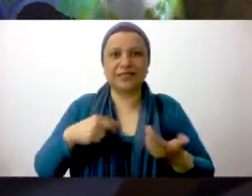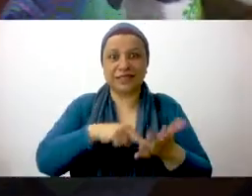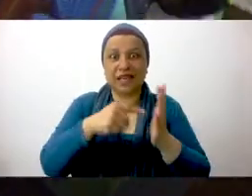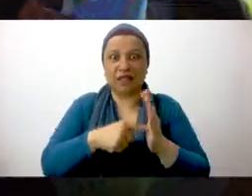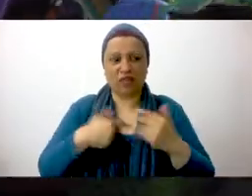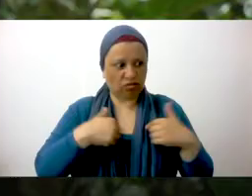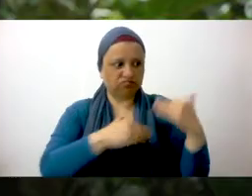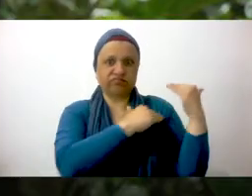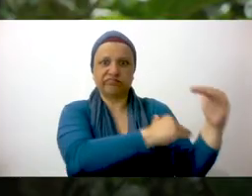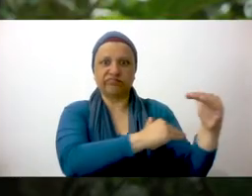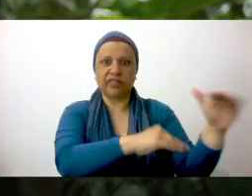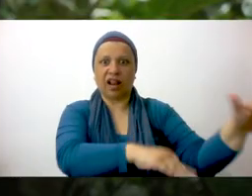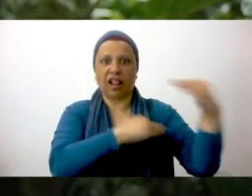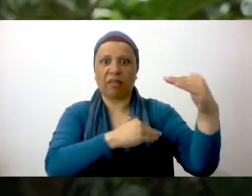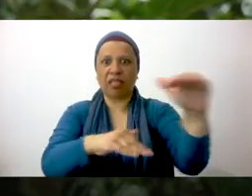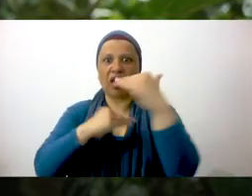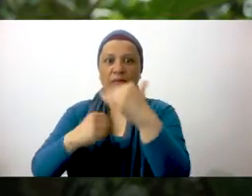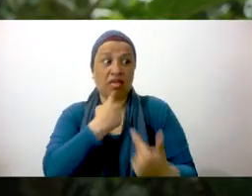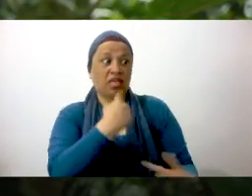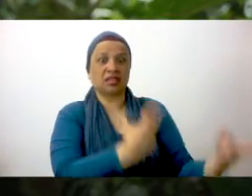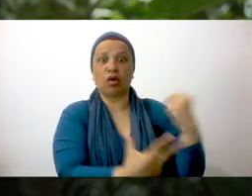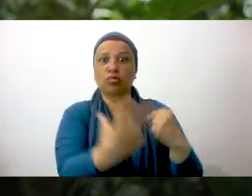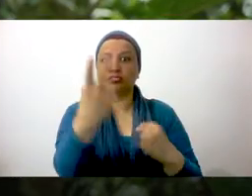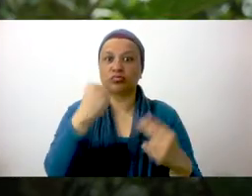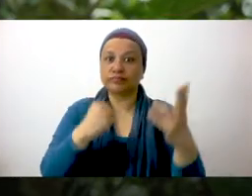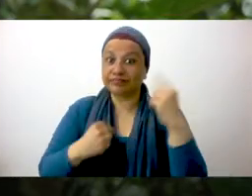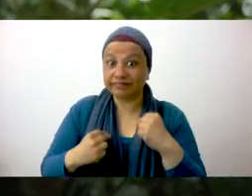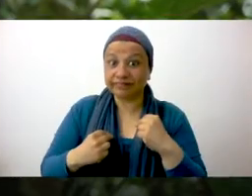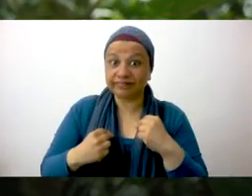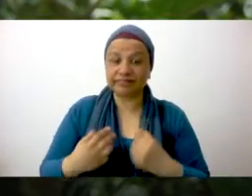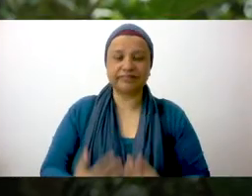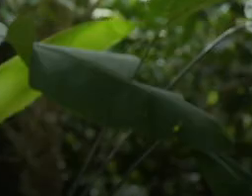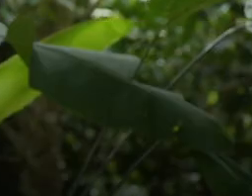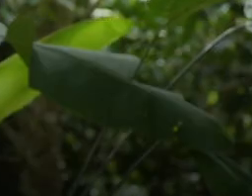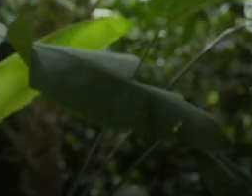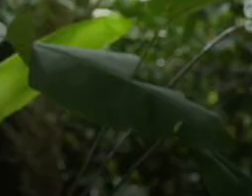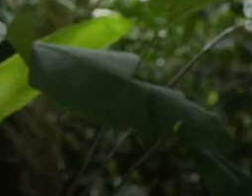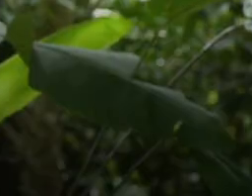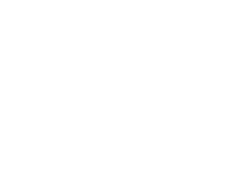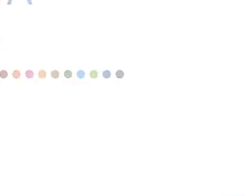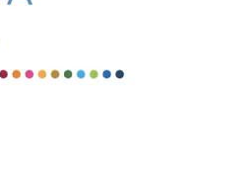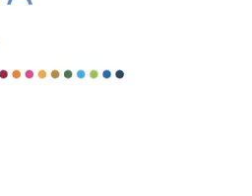cosas que yo quiero hacer porque entonces me voy a ver limitada, porque me dicen que no.